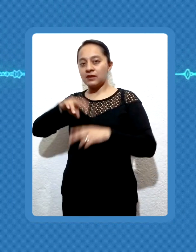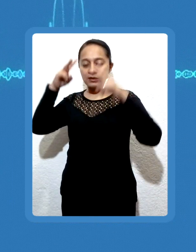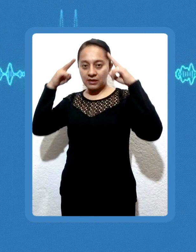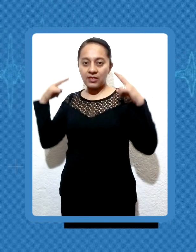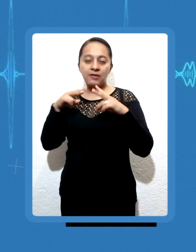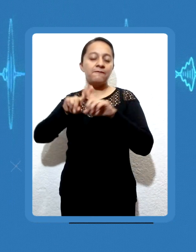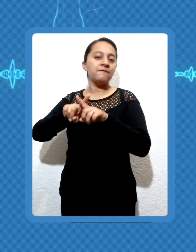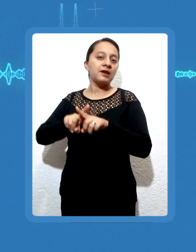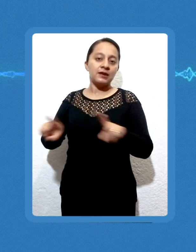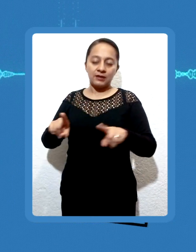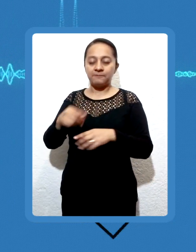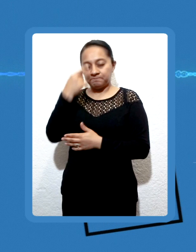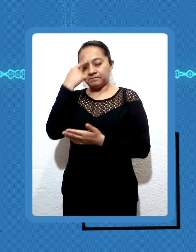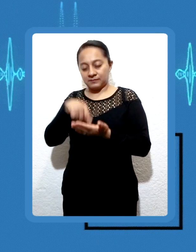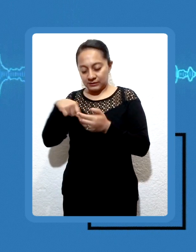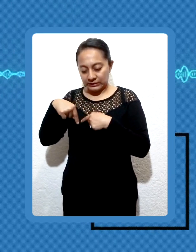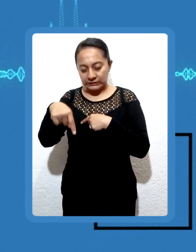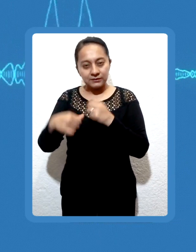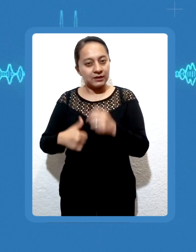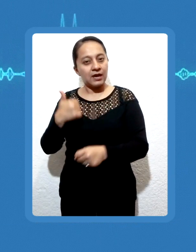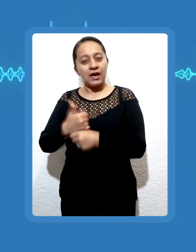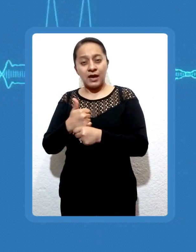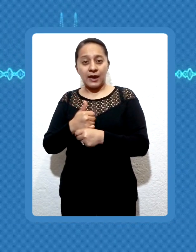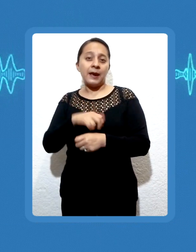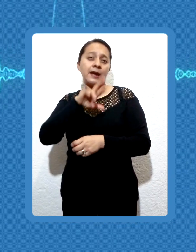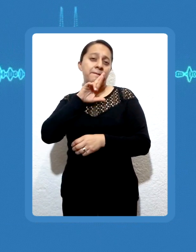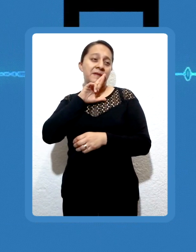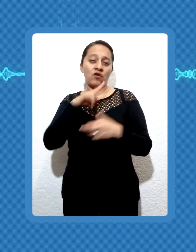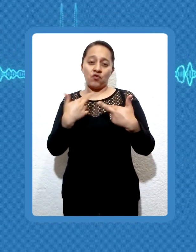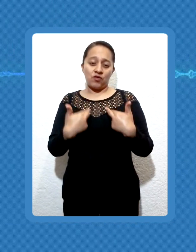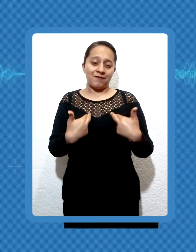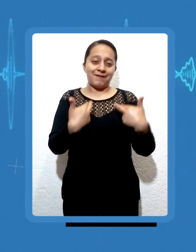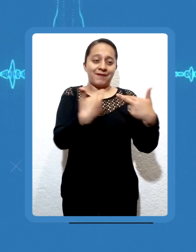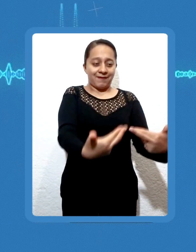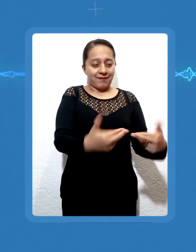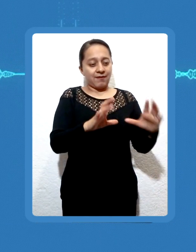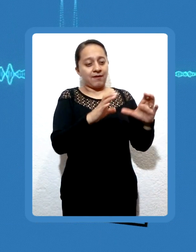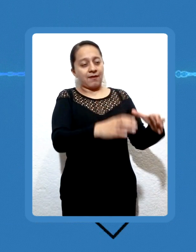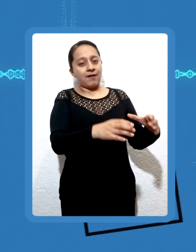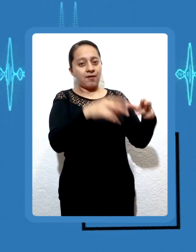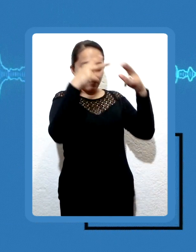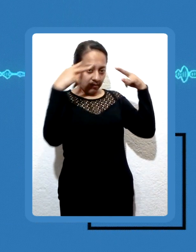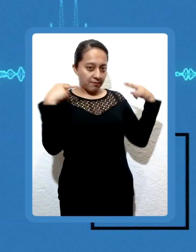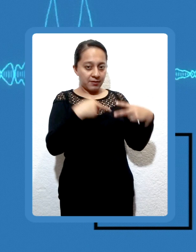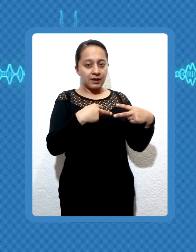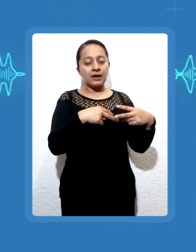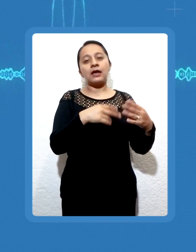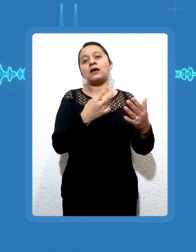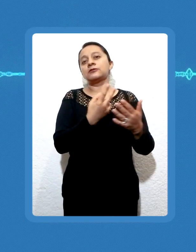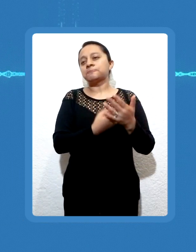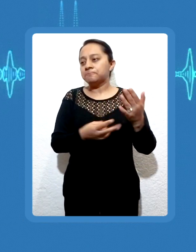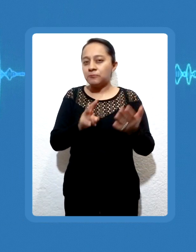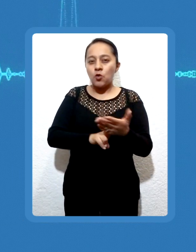Virgen de Guadalupe es doblegar nuestra inteligencia y con humildad